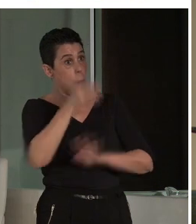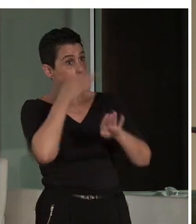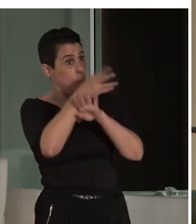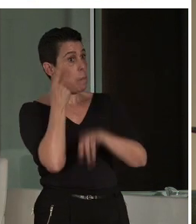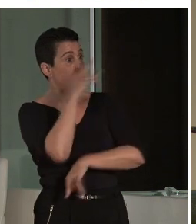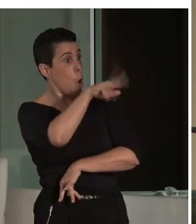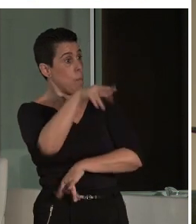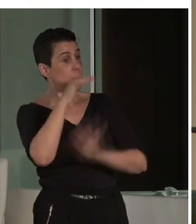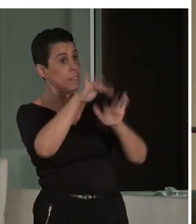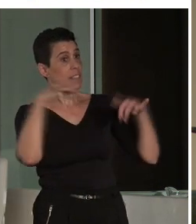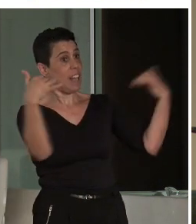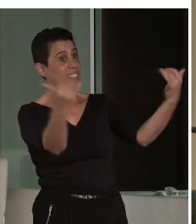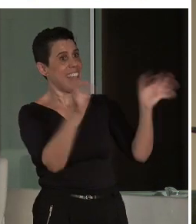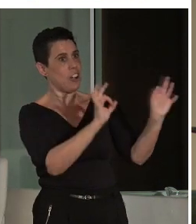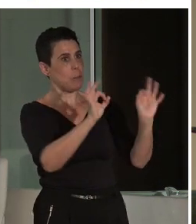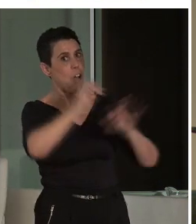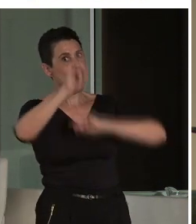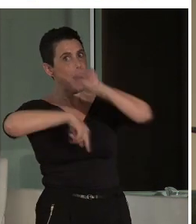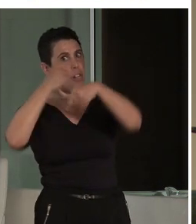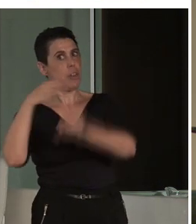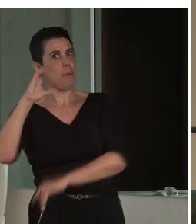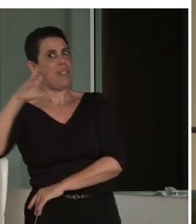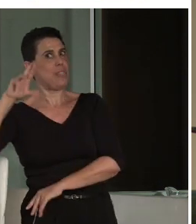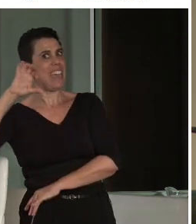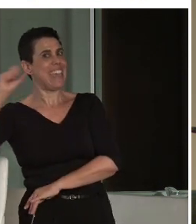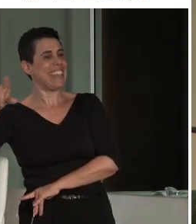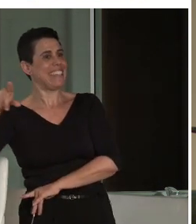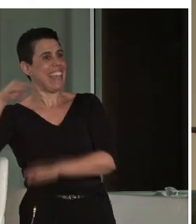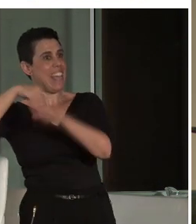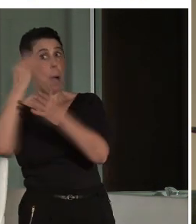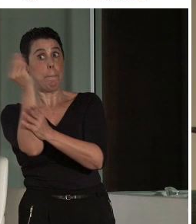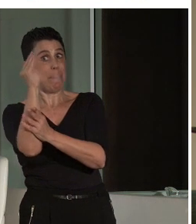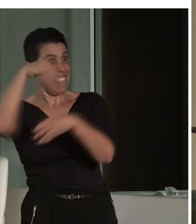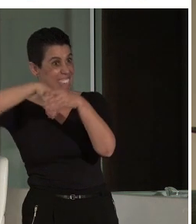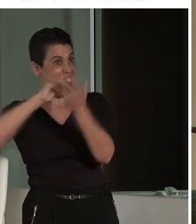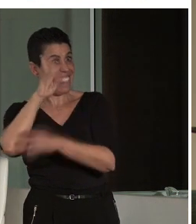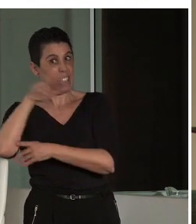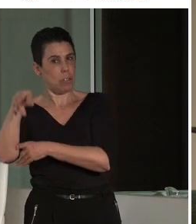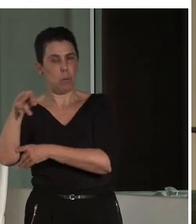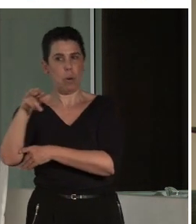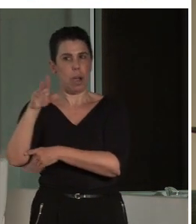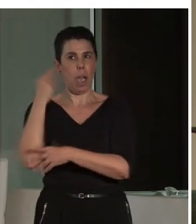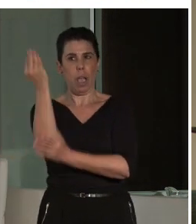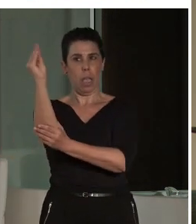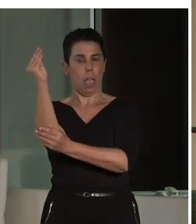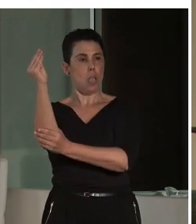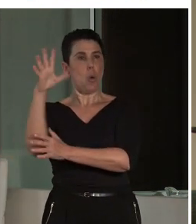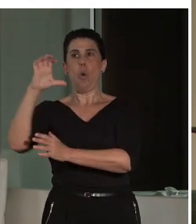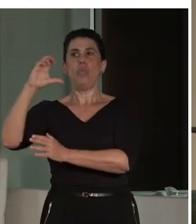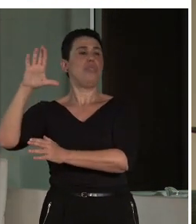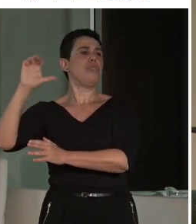después te vas a ver a Ceres en el museo. Si lo haces al revés, cuando ves a Ceres la primera vez, hay cosas que no vas a entender.